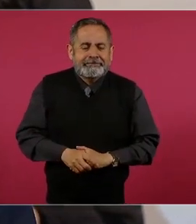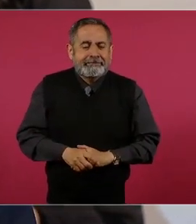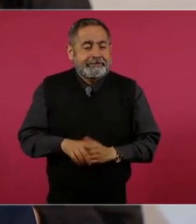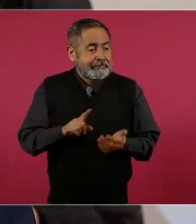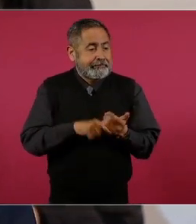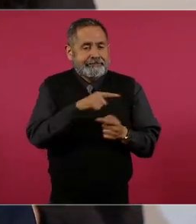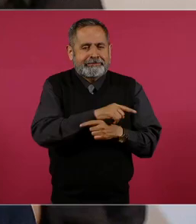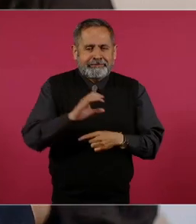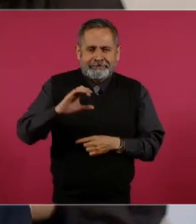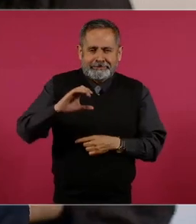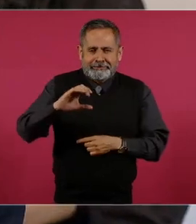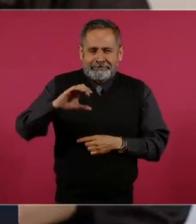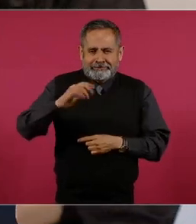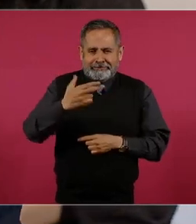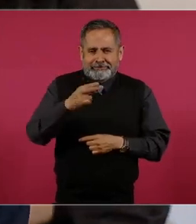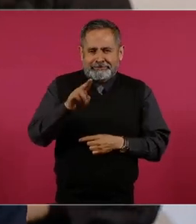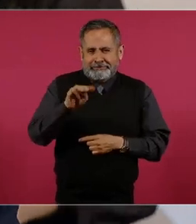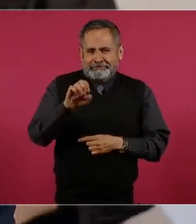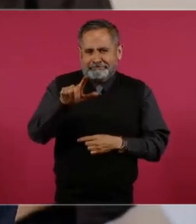Chumel, empieza a decir,